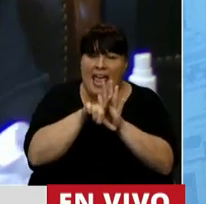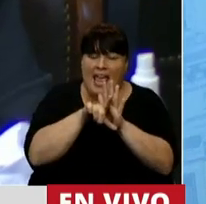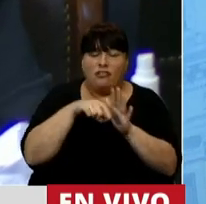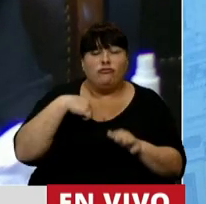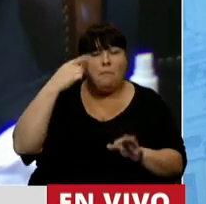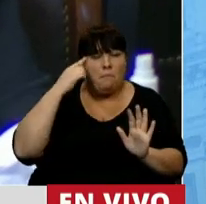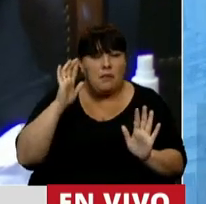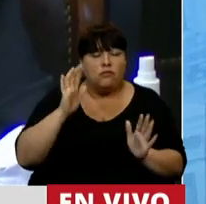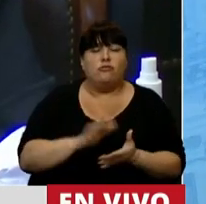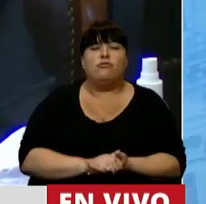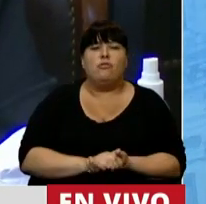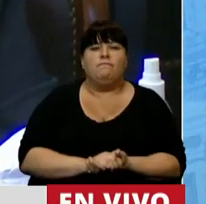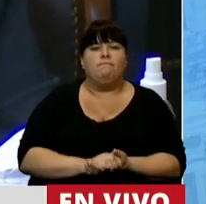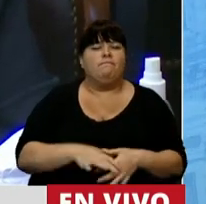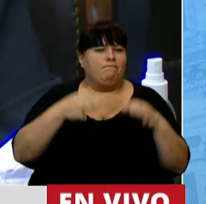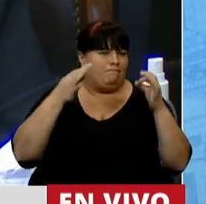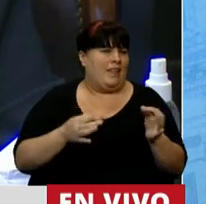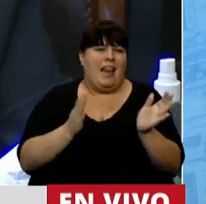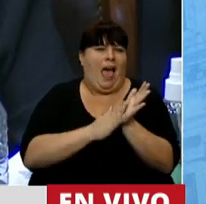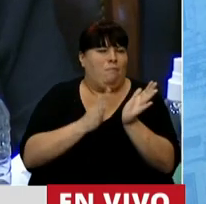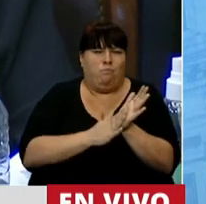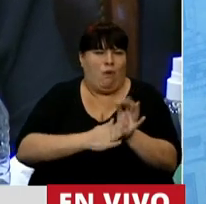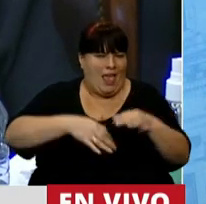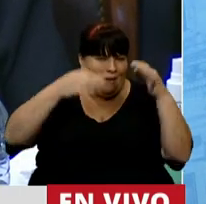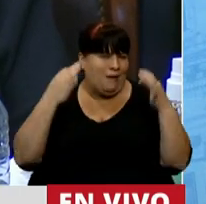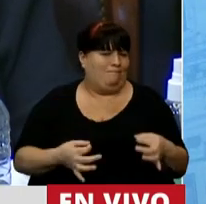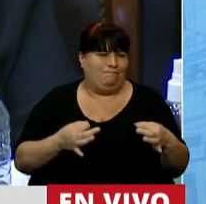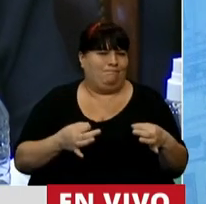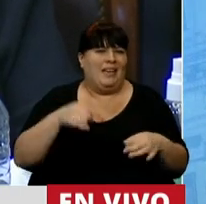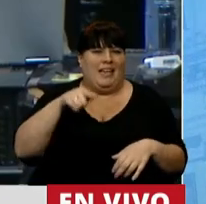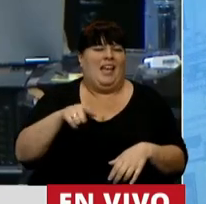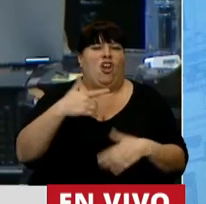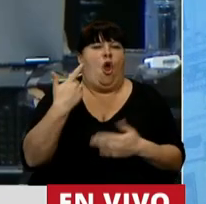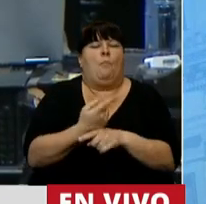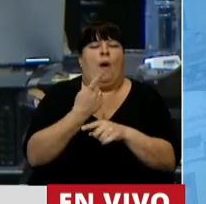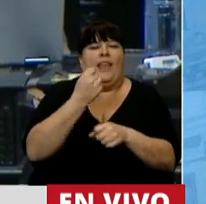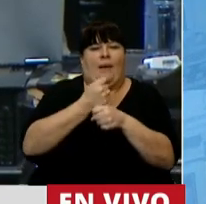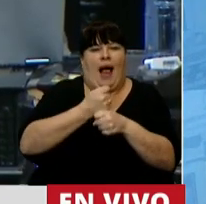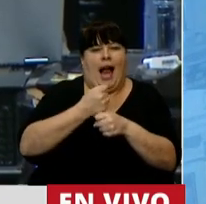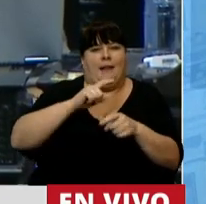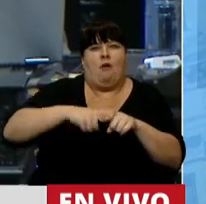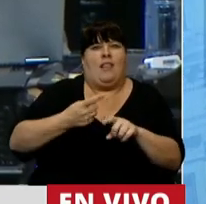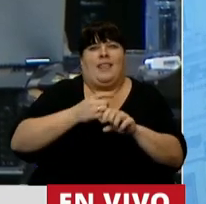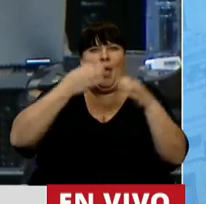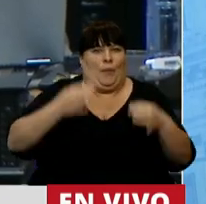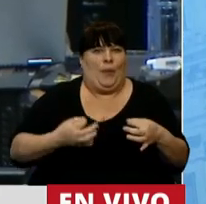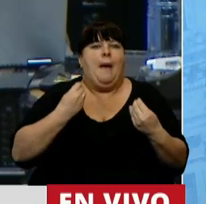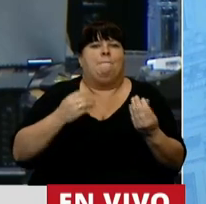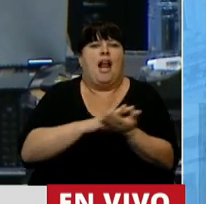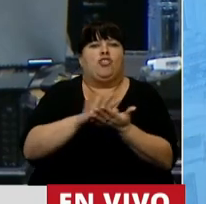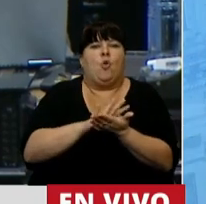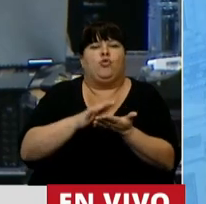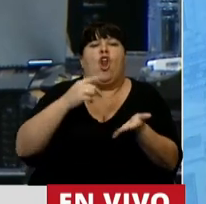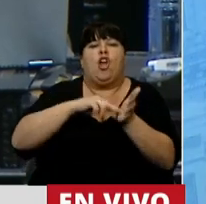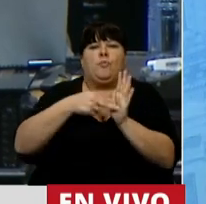Presidente, es el certificado y la demostración palmaria de la incapacidad política que tenemos para resolver